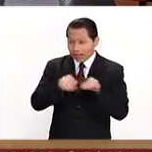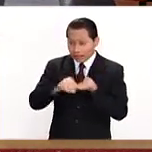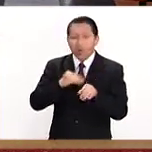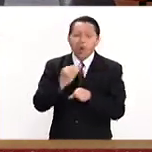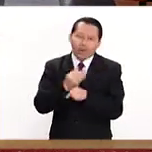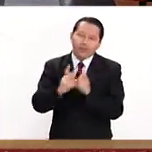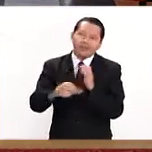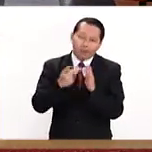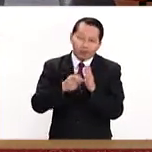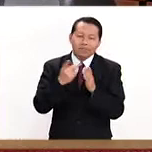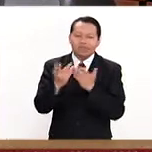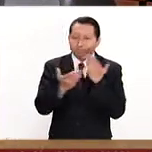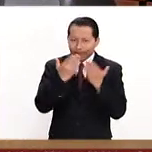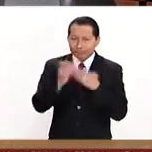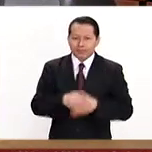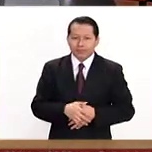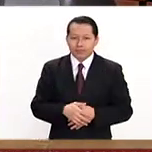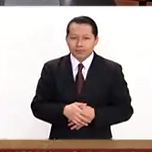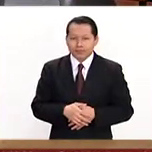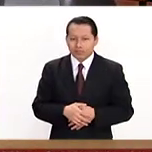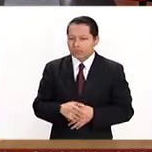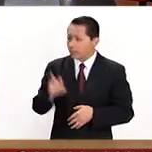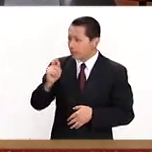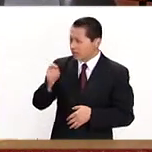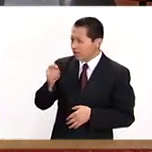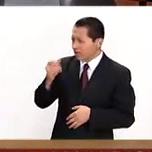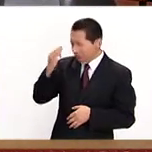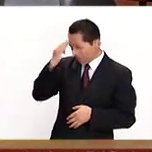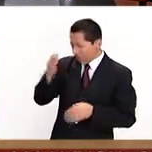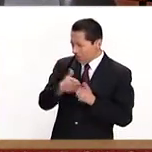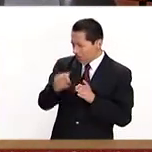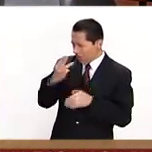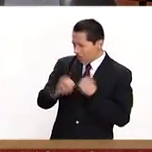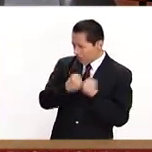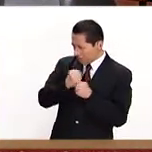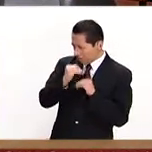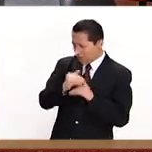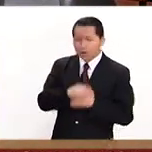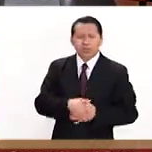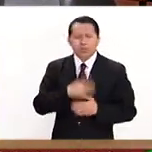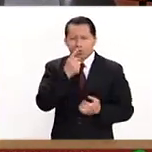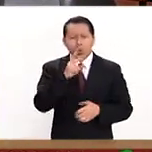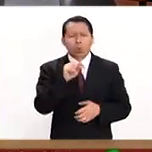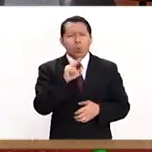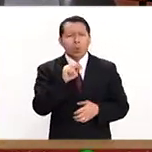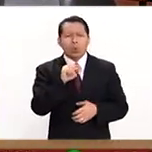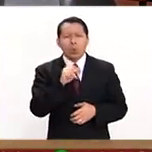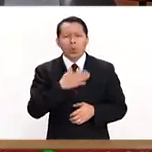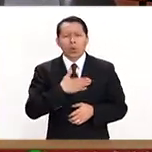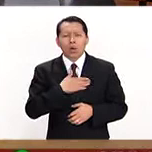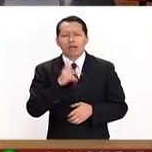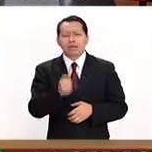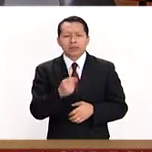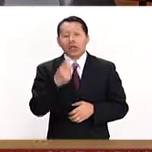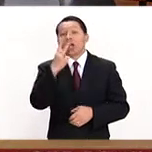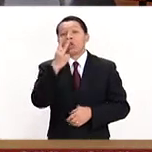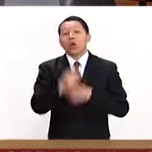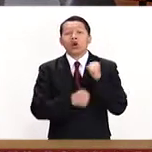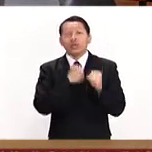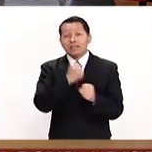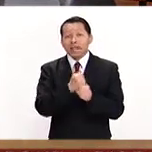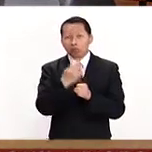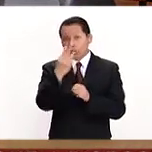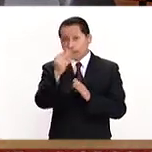retomando sus estudios muchas de estas personas. Finalmente, ¿sí lo tienen que terminar en un periodo de tres años o...? No, con nosotros la duración es de dos años, tres meses.